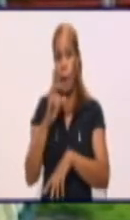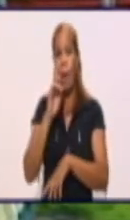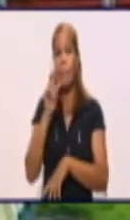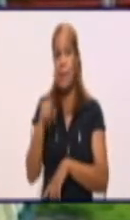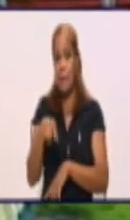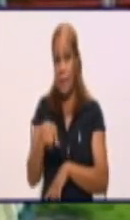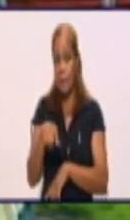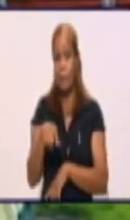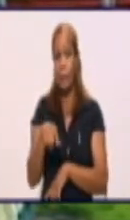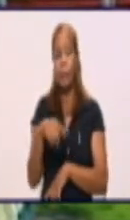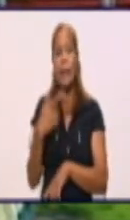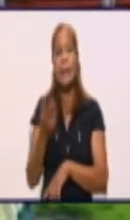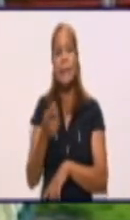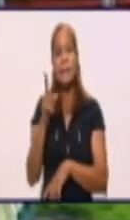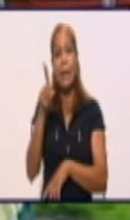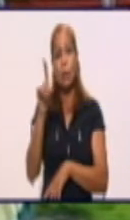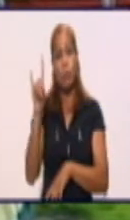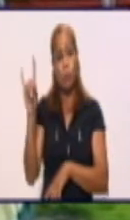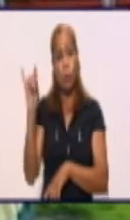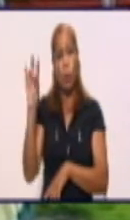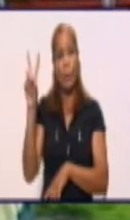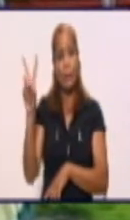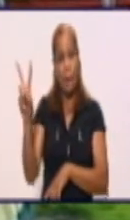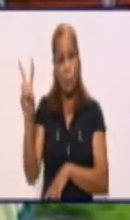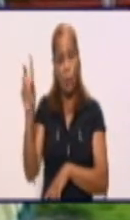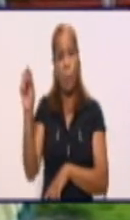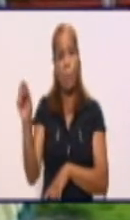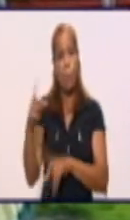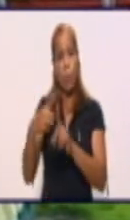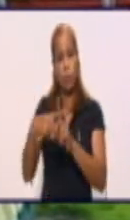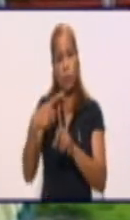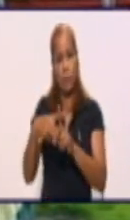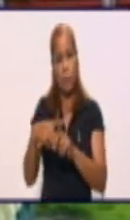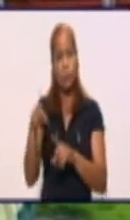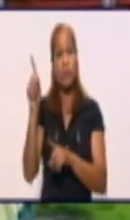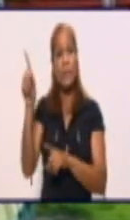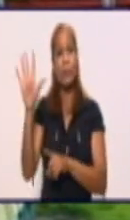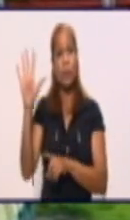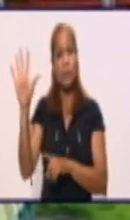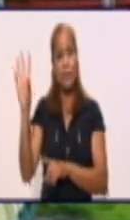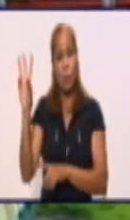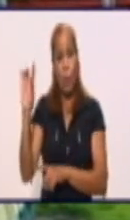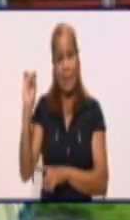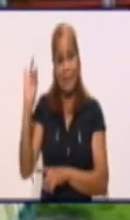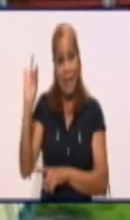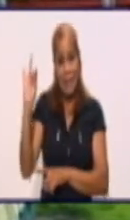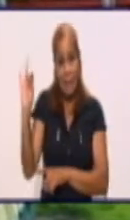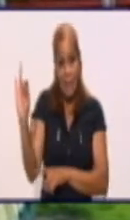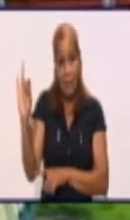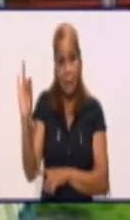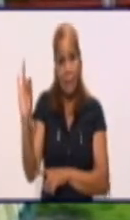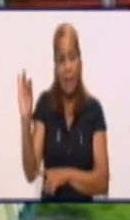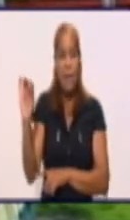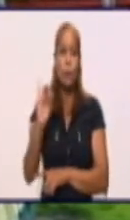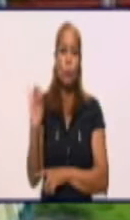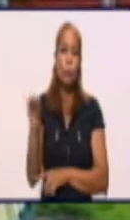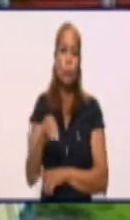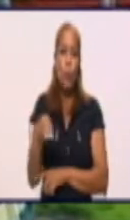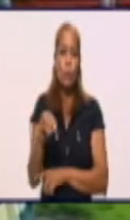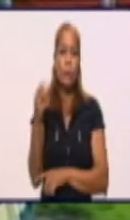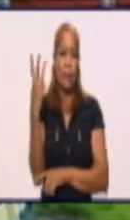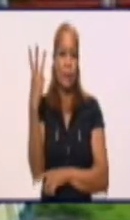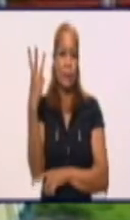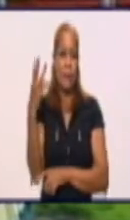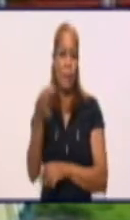192 positivos, 157 se reparten entre Río Cauto, Bayamo